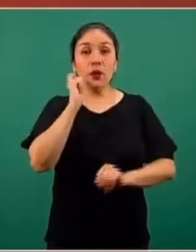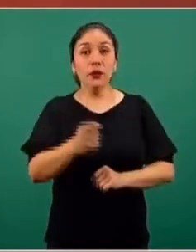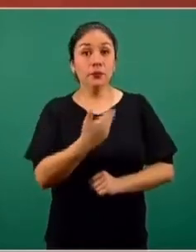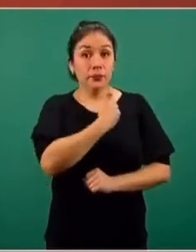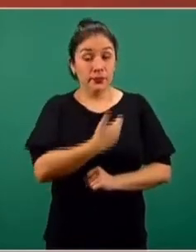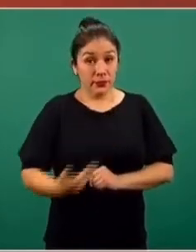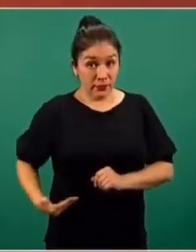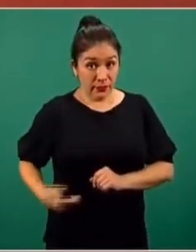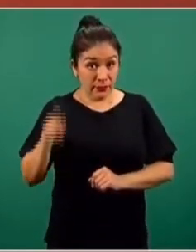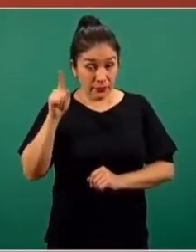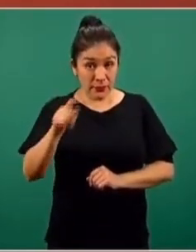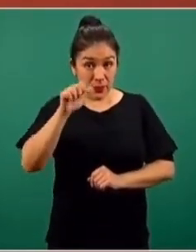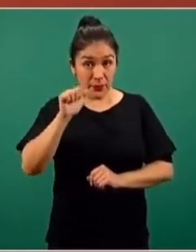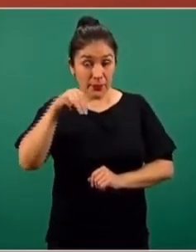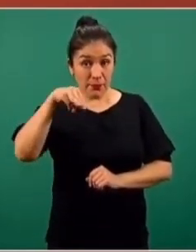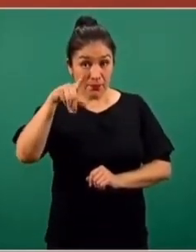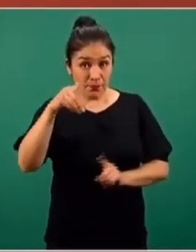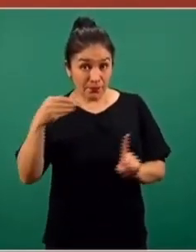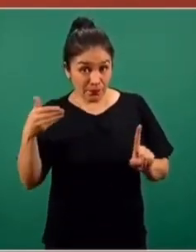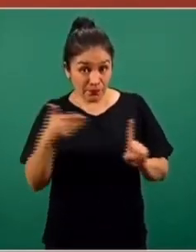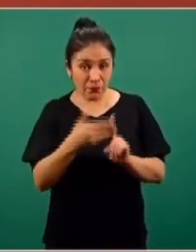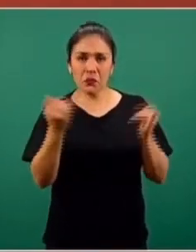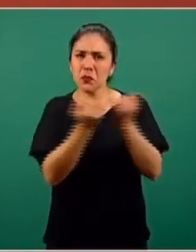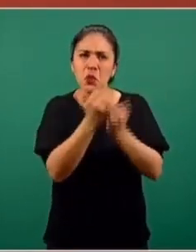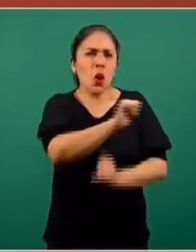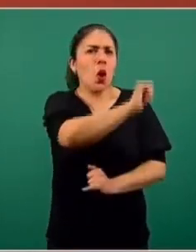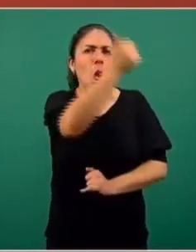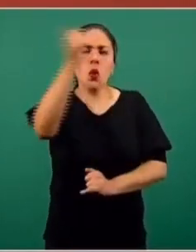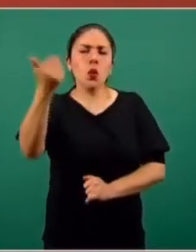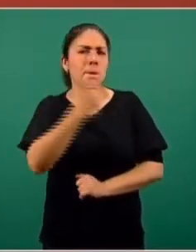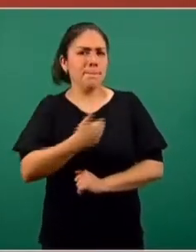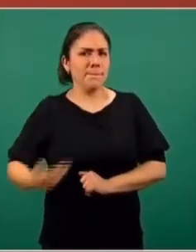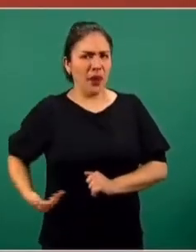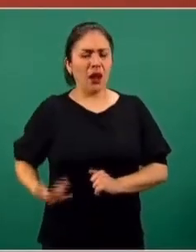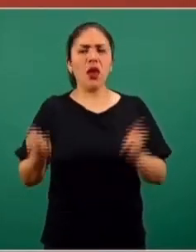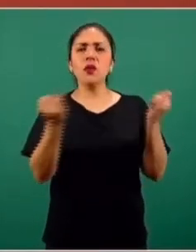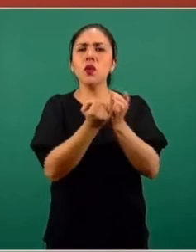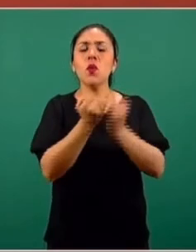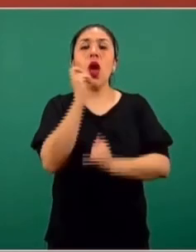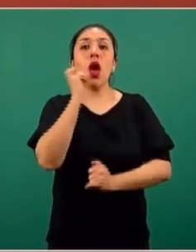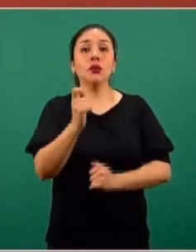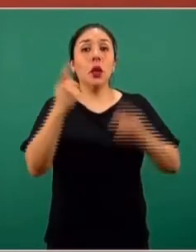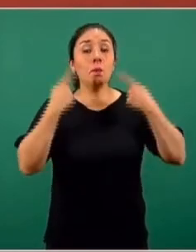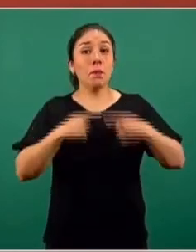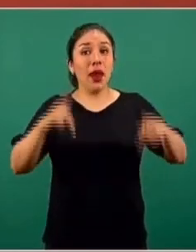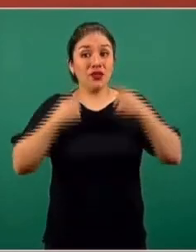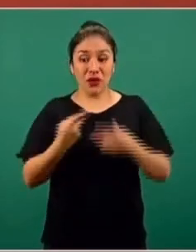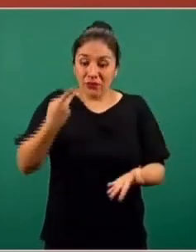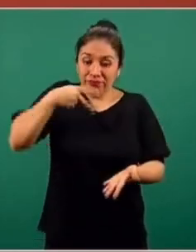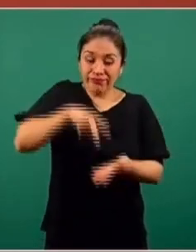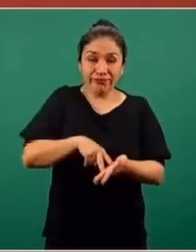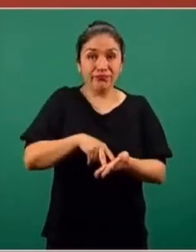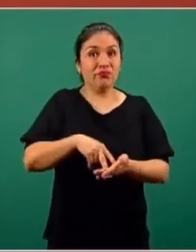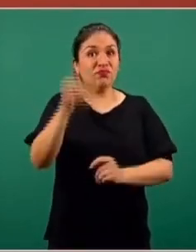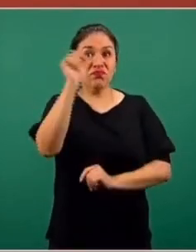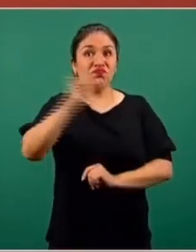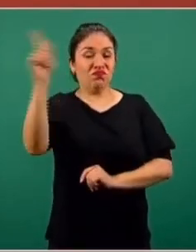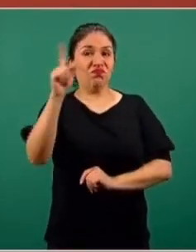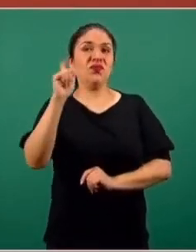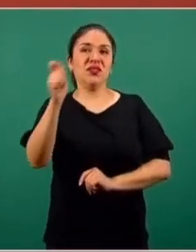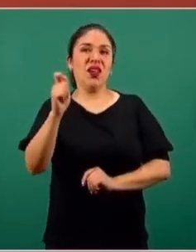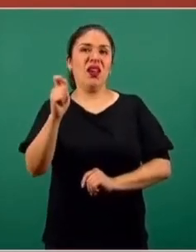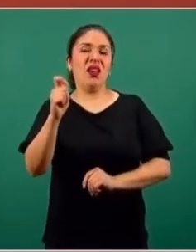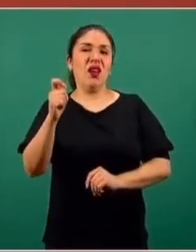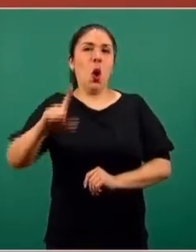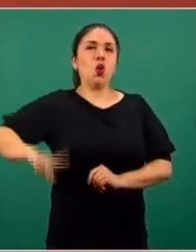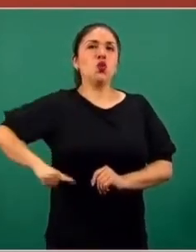El presidente López Obrador y cualquier otro mandatario, además de ser funcionarios públicos del más alto nivel jerárquico